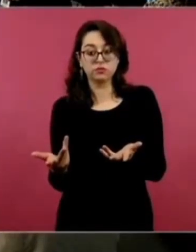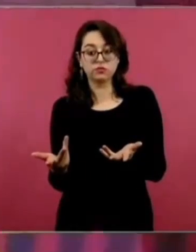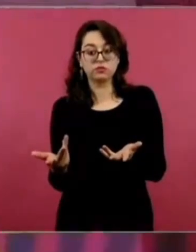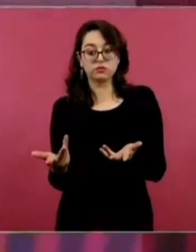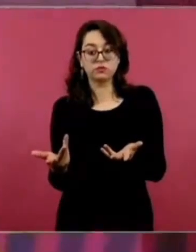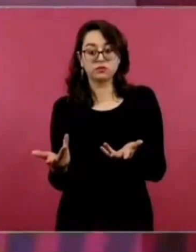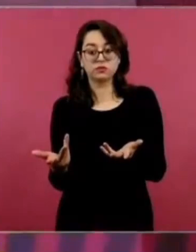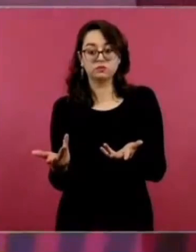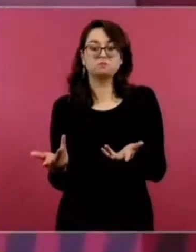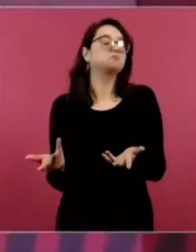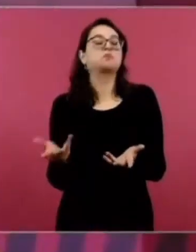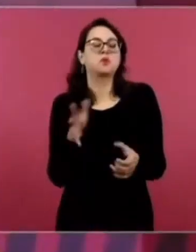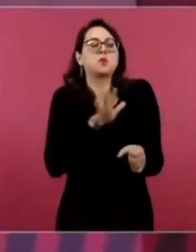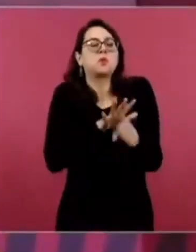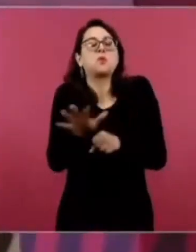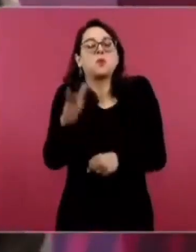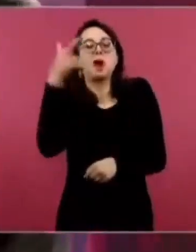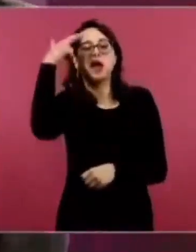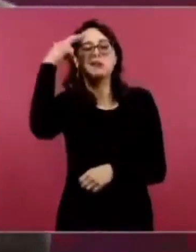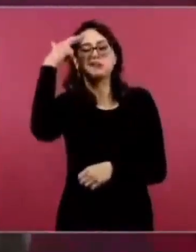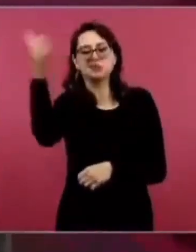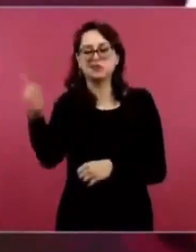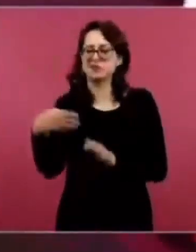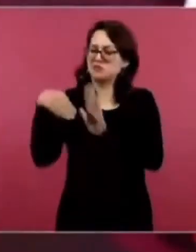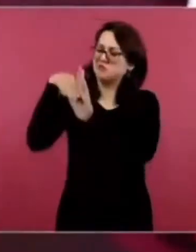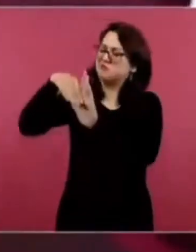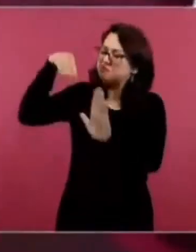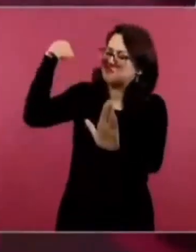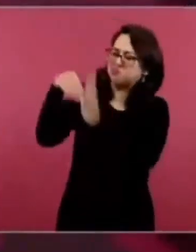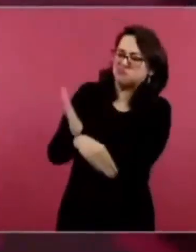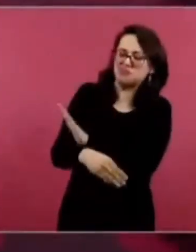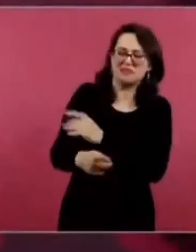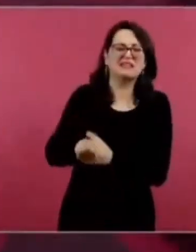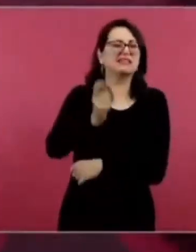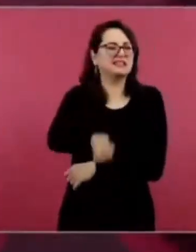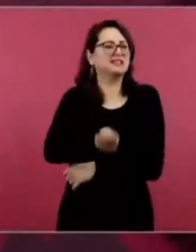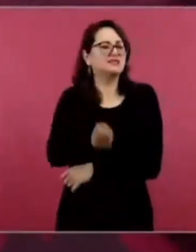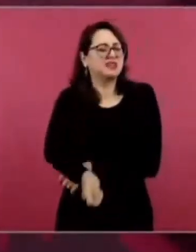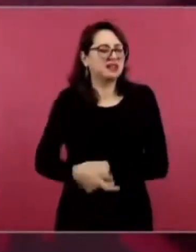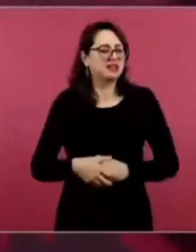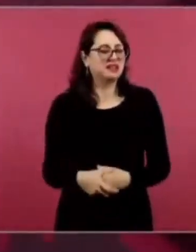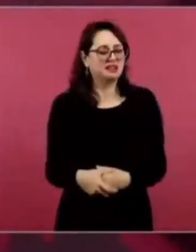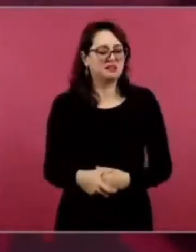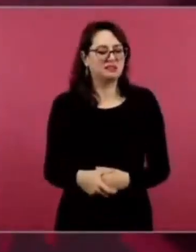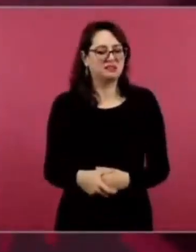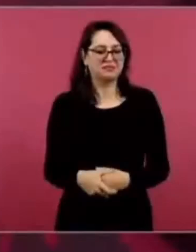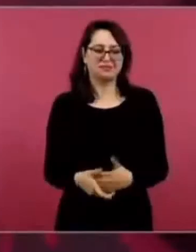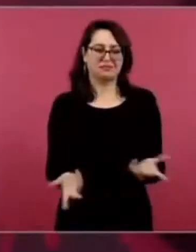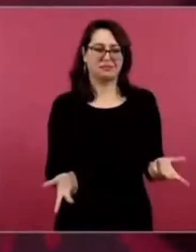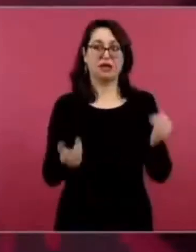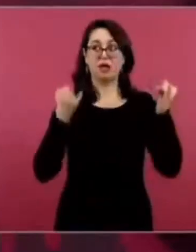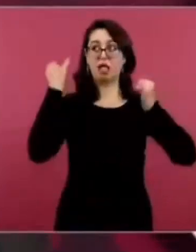No, no, pero